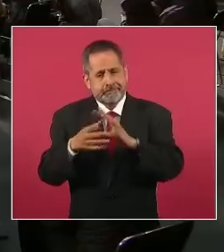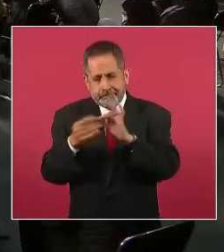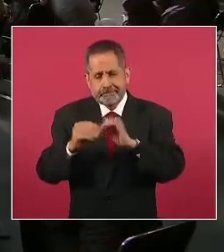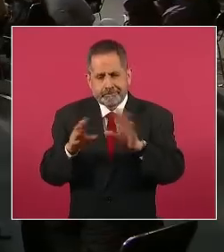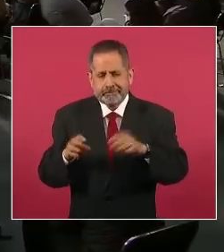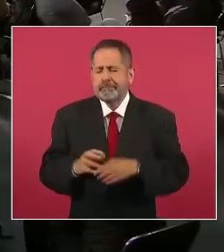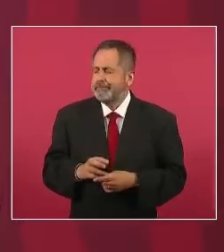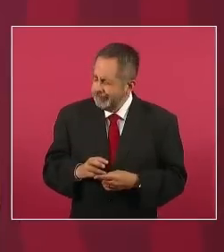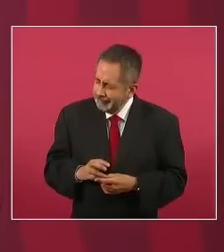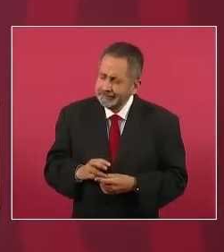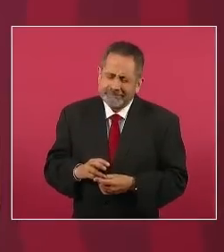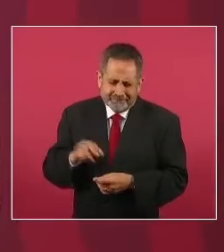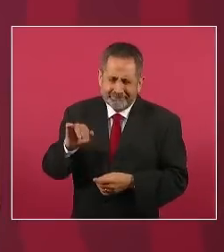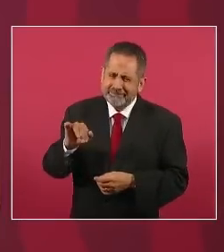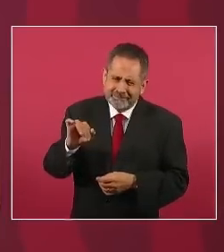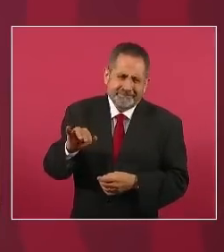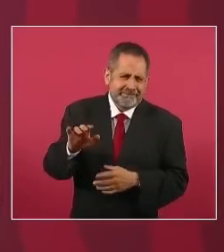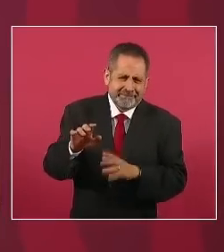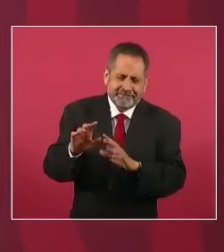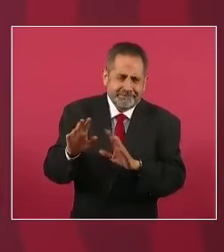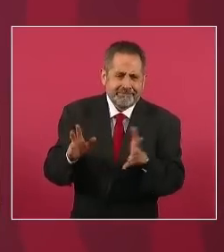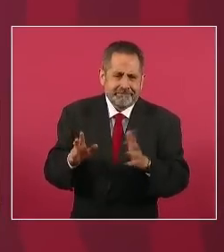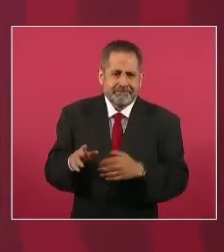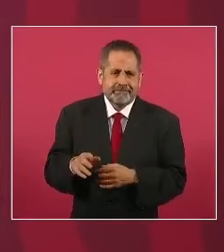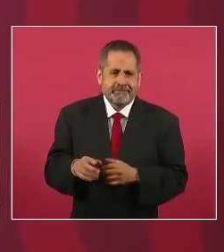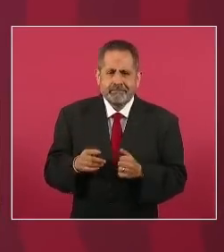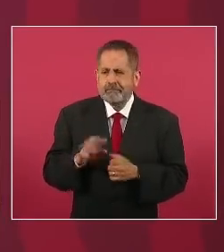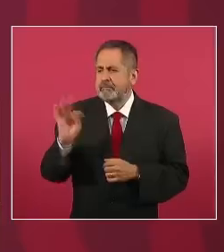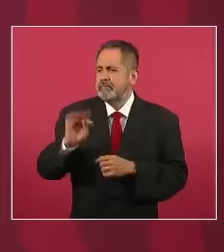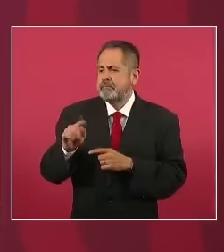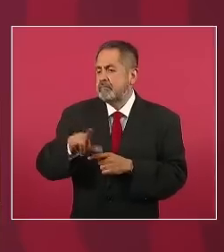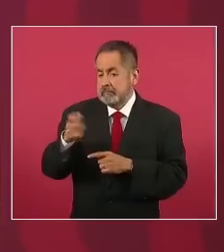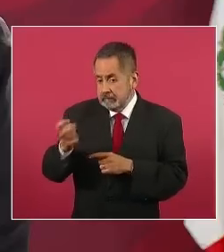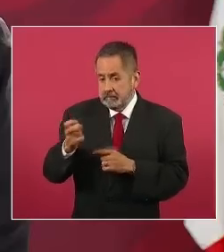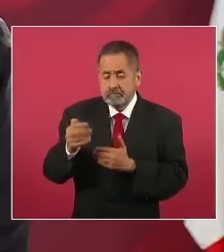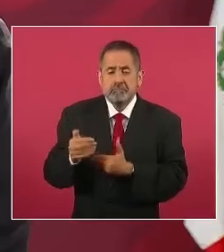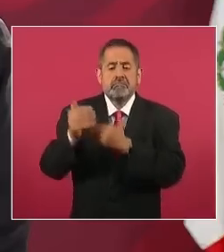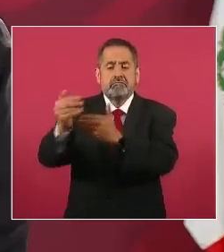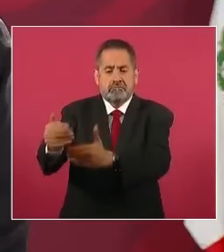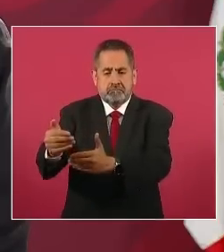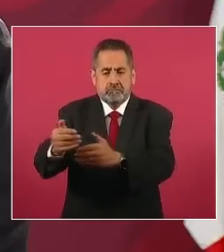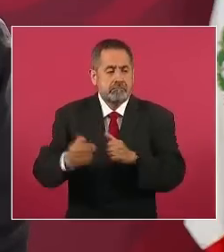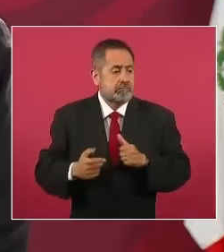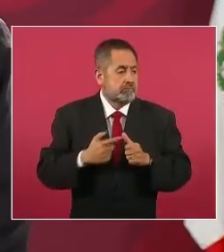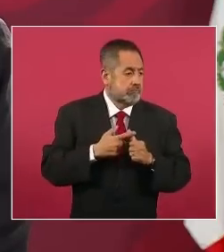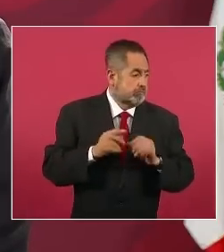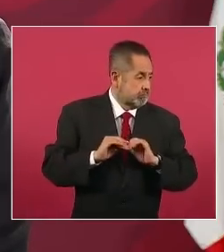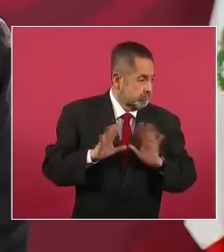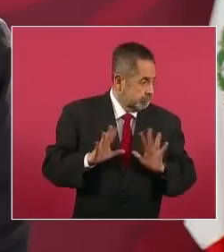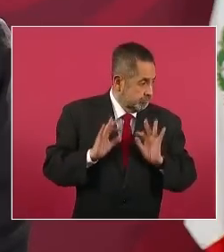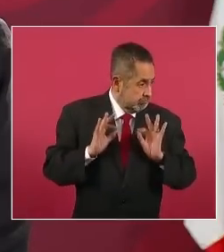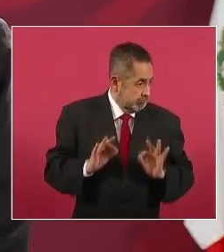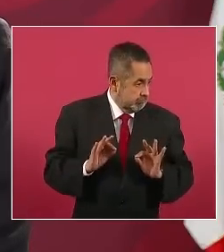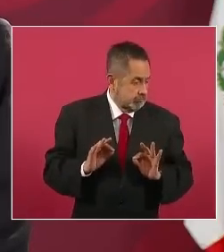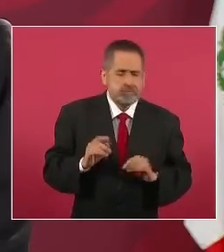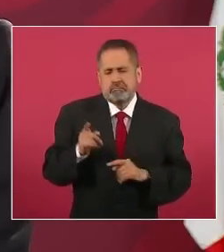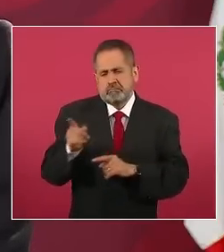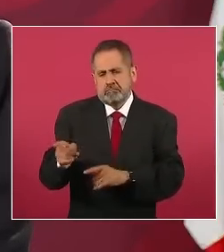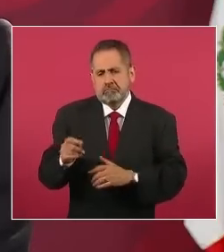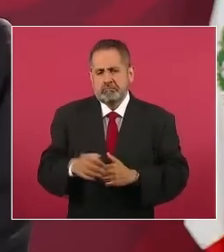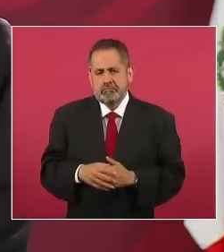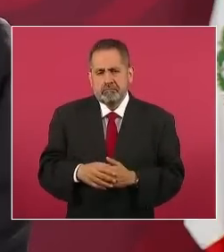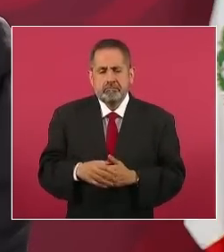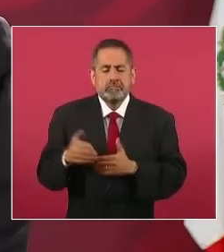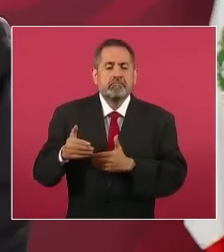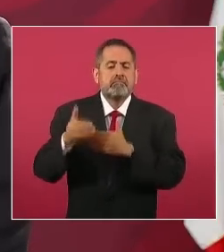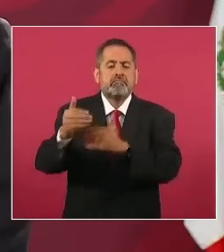quién es el el que estaba obligado según los términos que plantea el merolico quién es el que